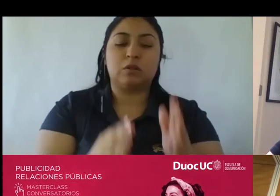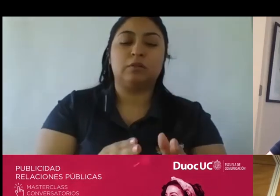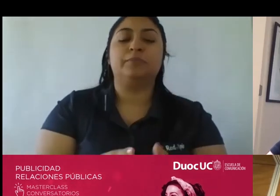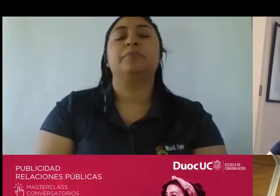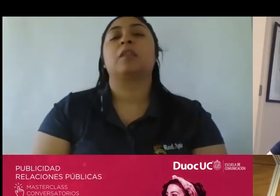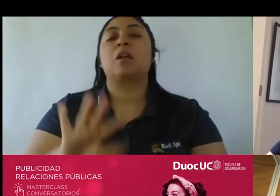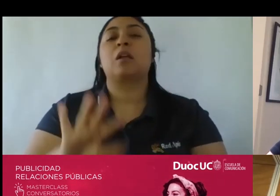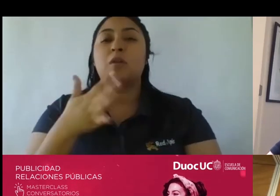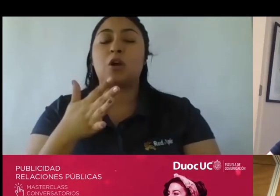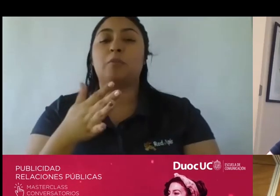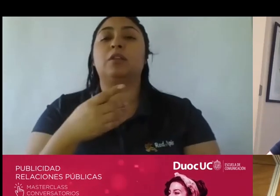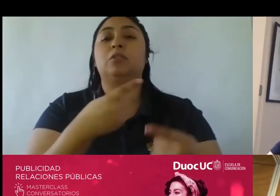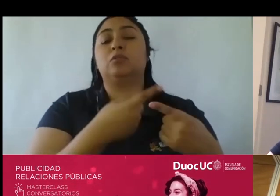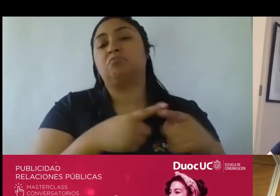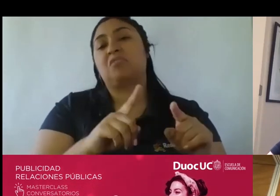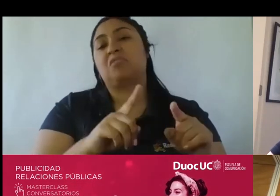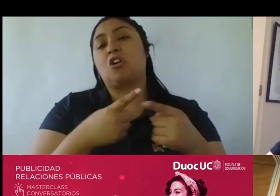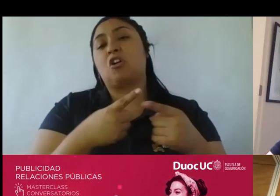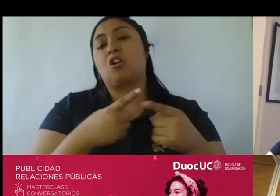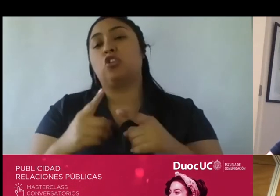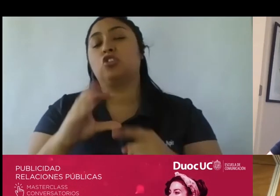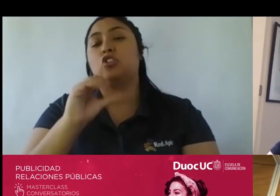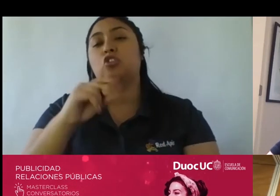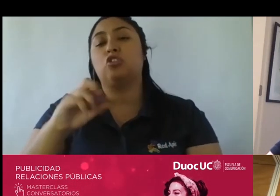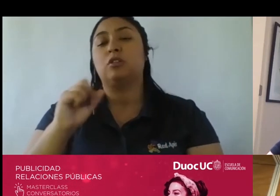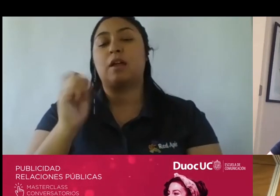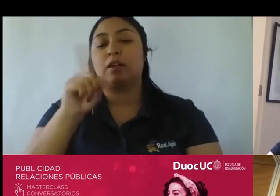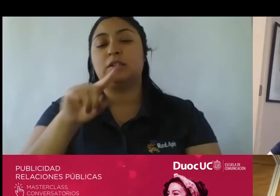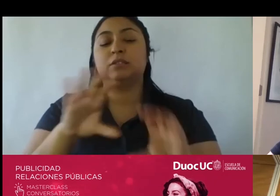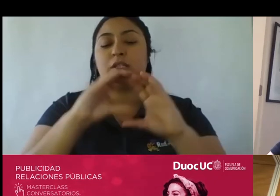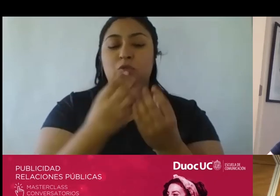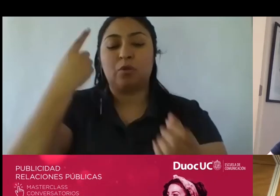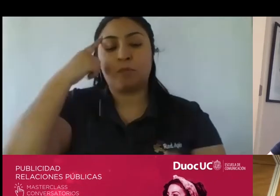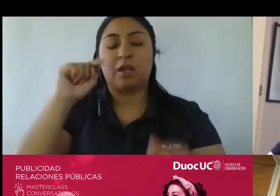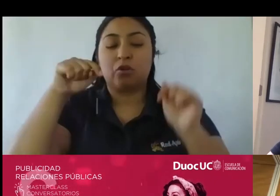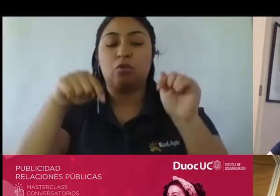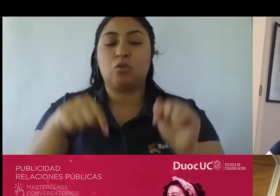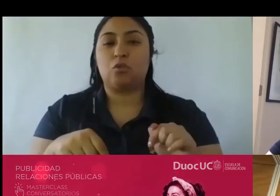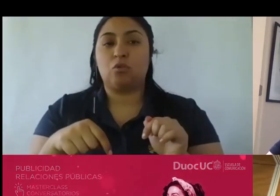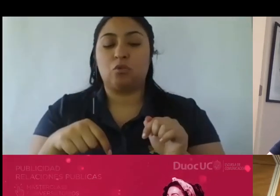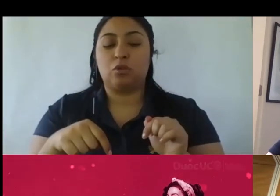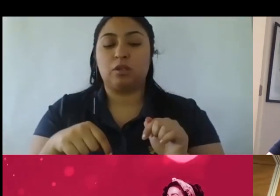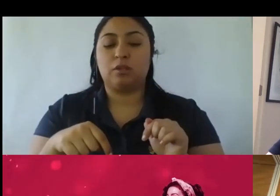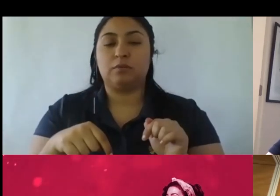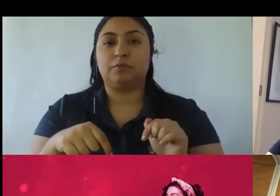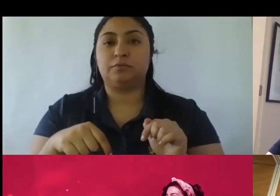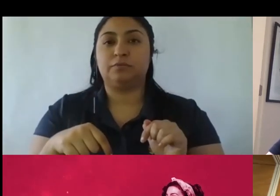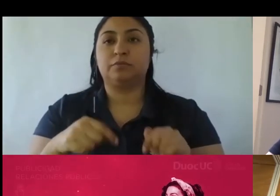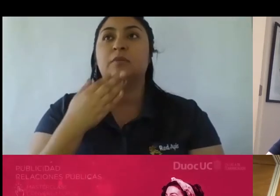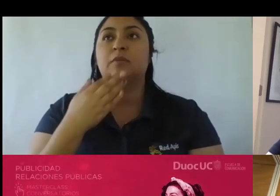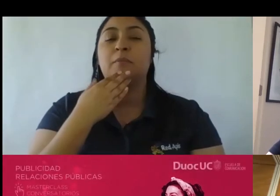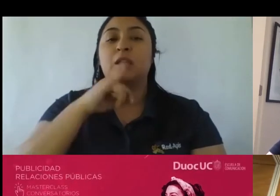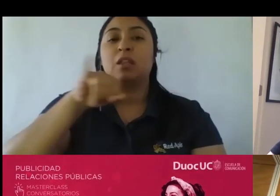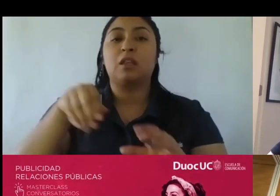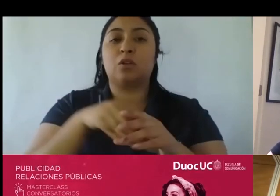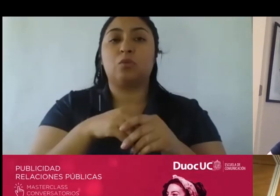otros CONAR alrededor del mundo sin embargo hoy día también está inserto en esta conversación